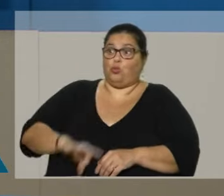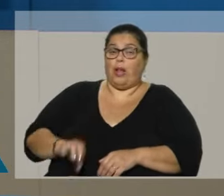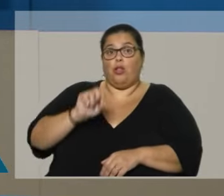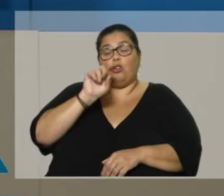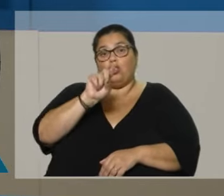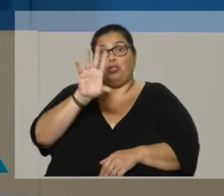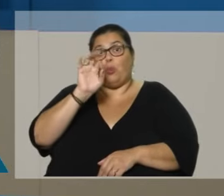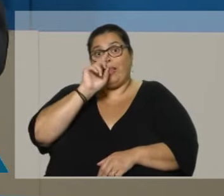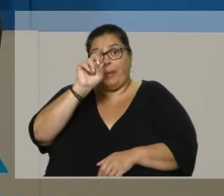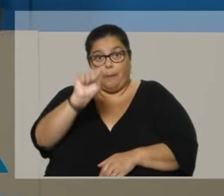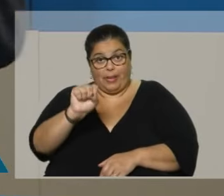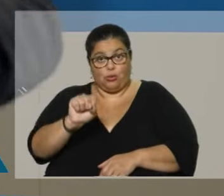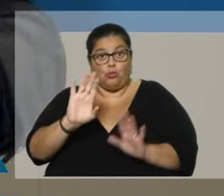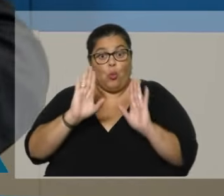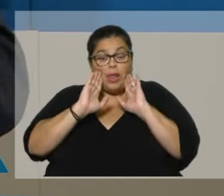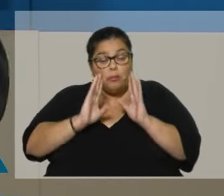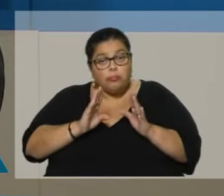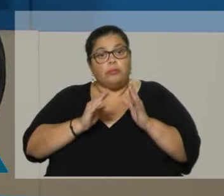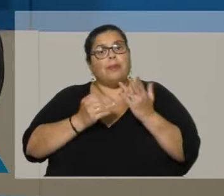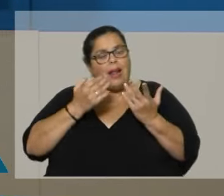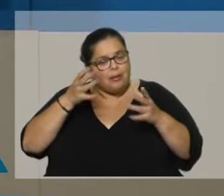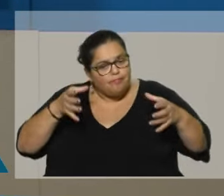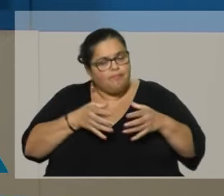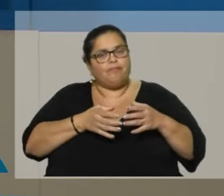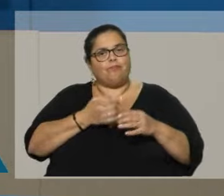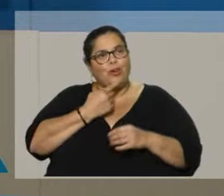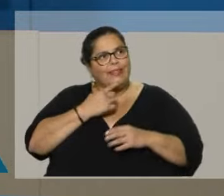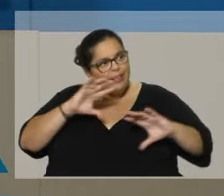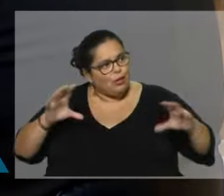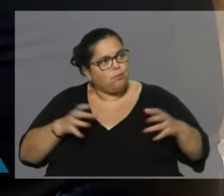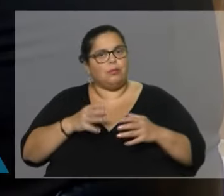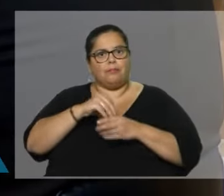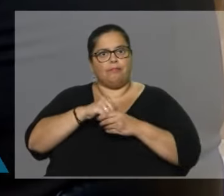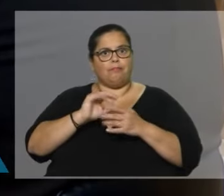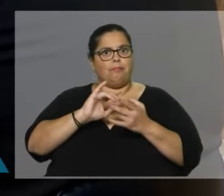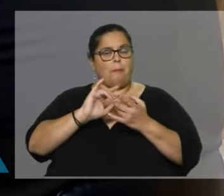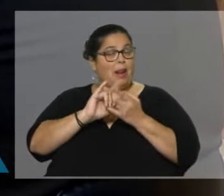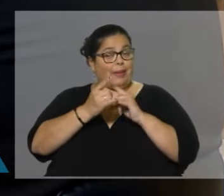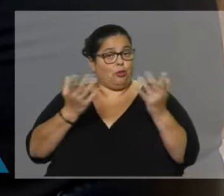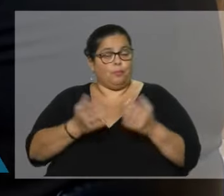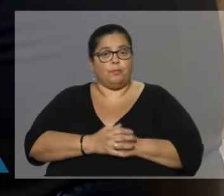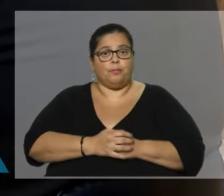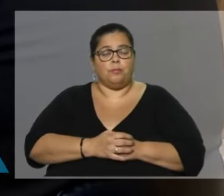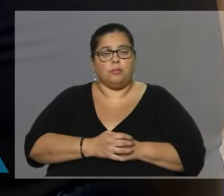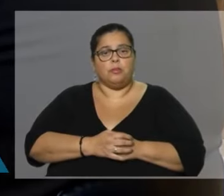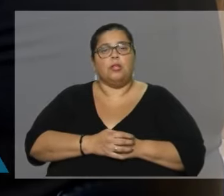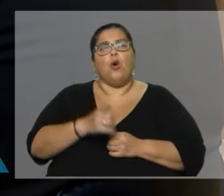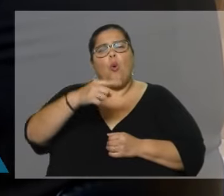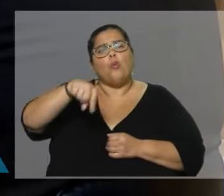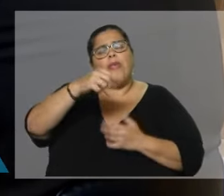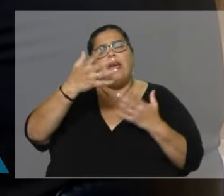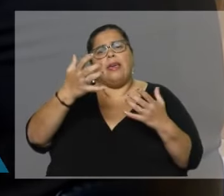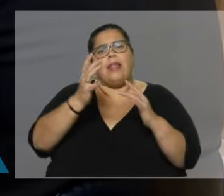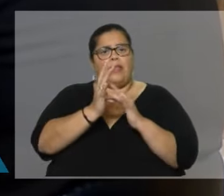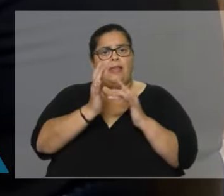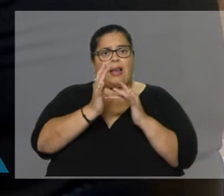quiera dedicar su tiempo a una construcción política colectiva en el Parlamento. ¿Qué pasa con las... Ustedes quieren digitalizar, digamos,